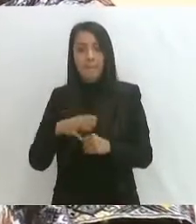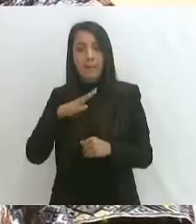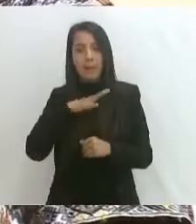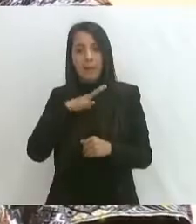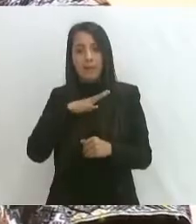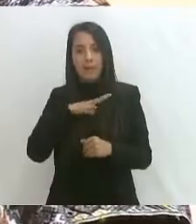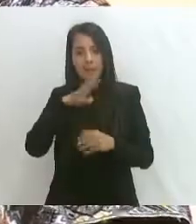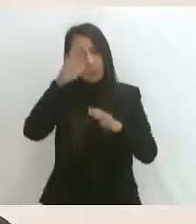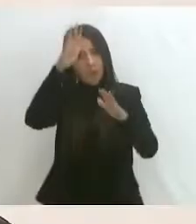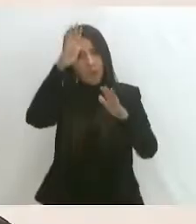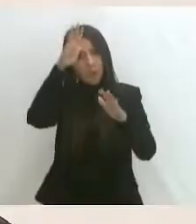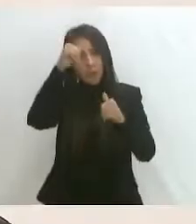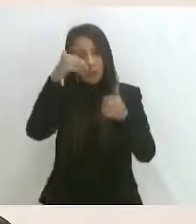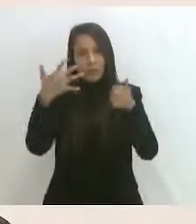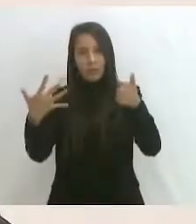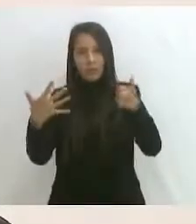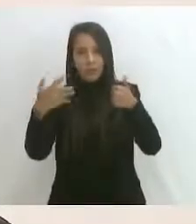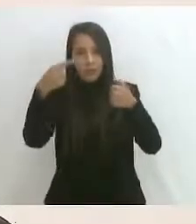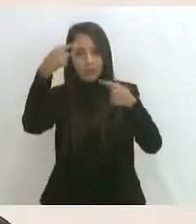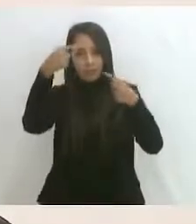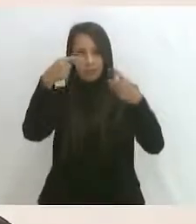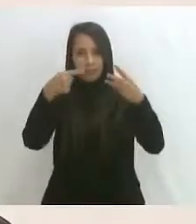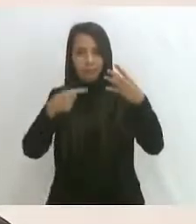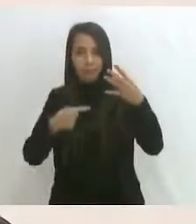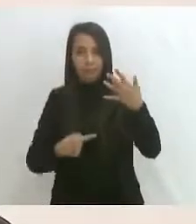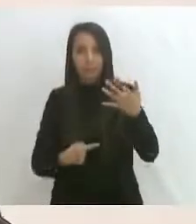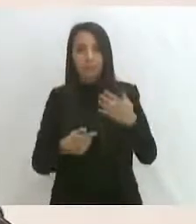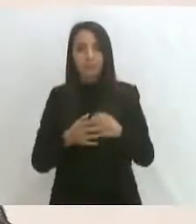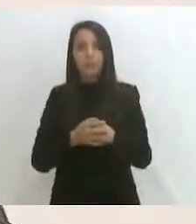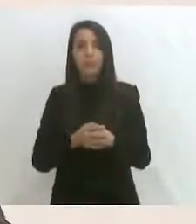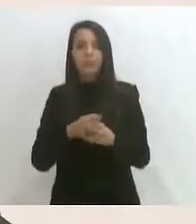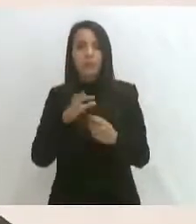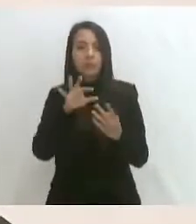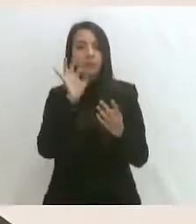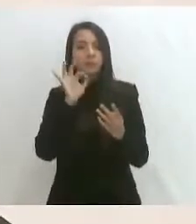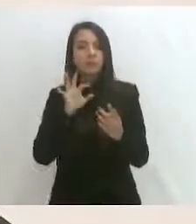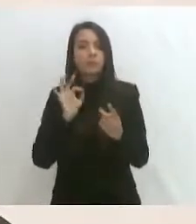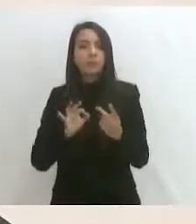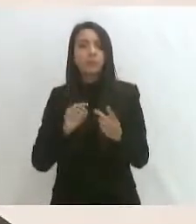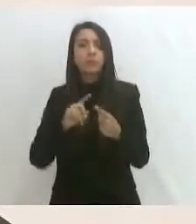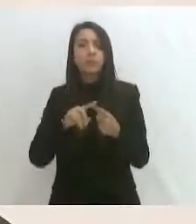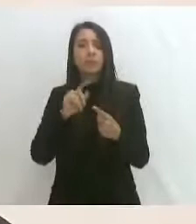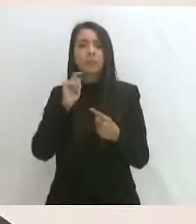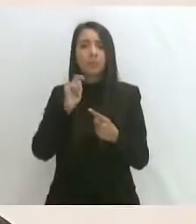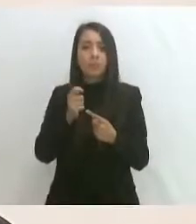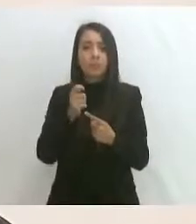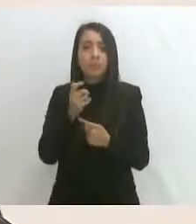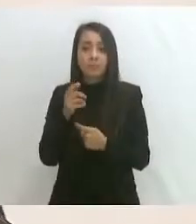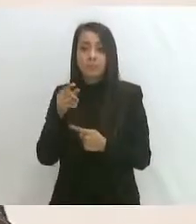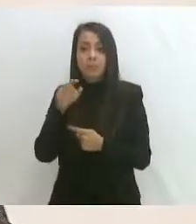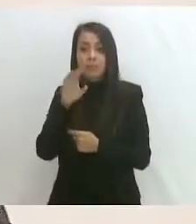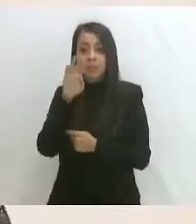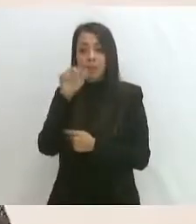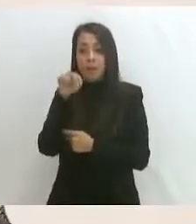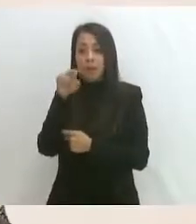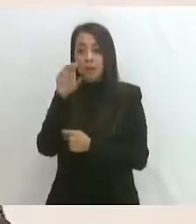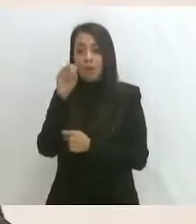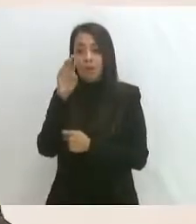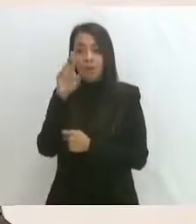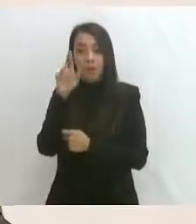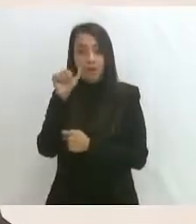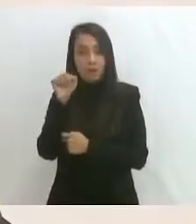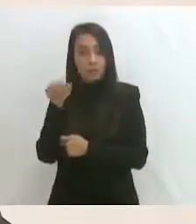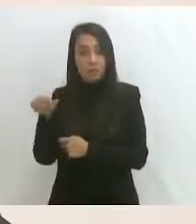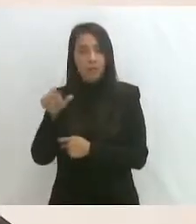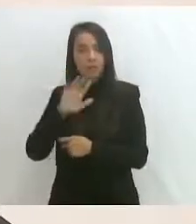comprometieron en ese acuerdo, está el que Balobras va a hacer un estudio o está haciendo un